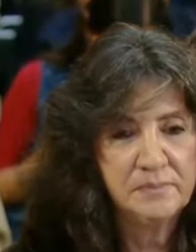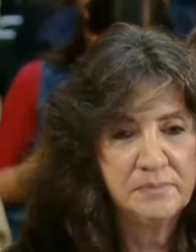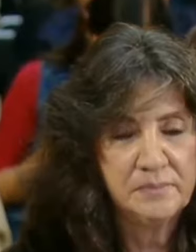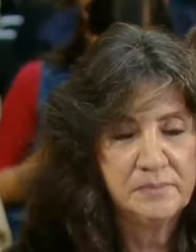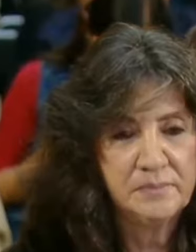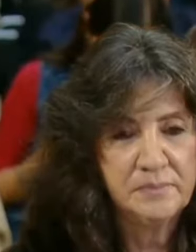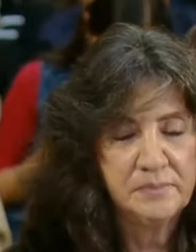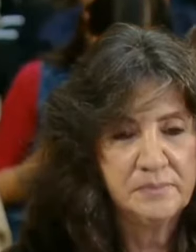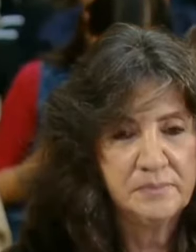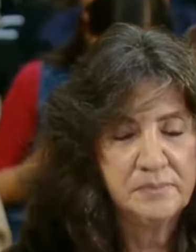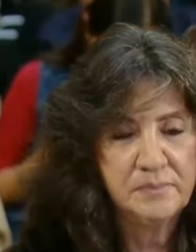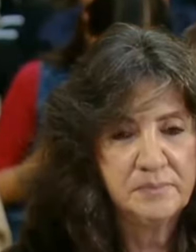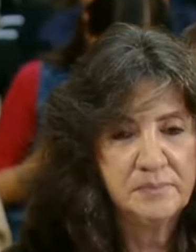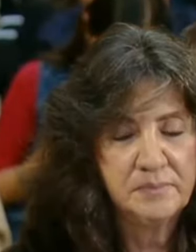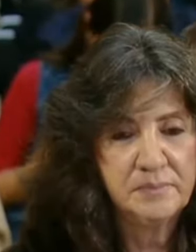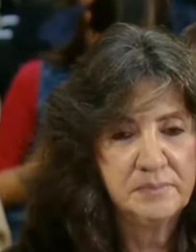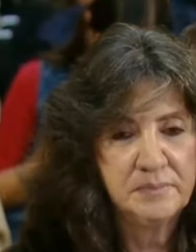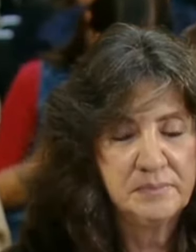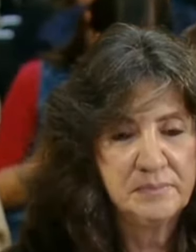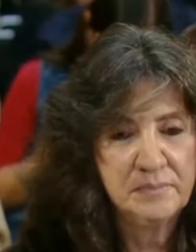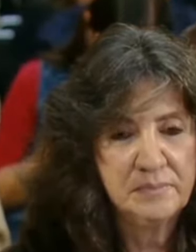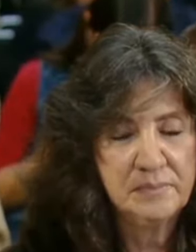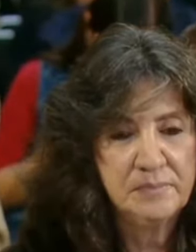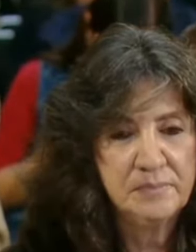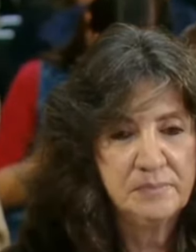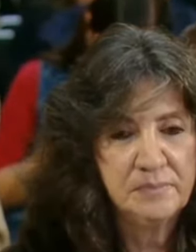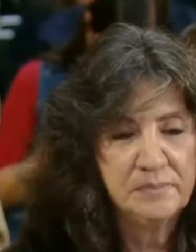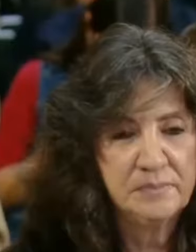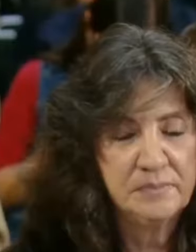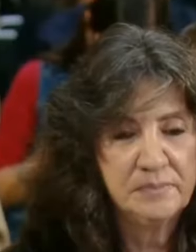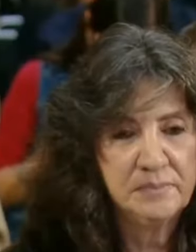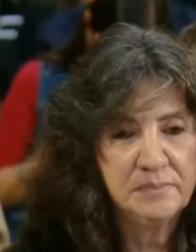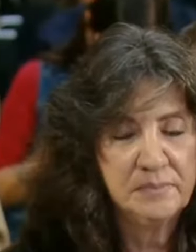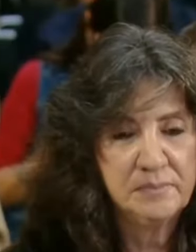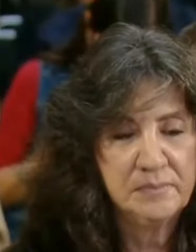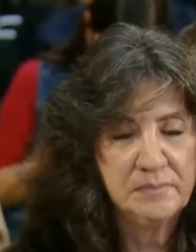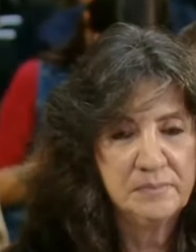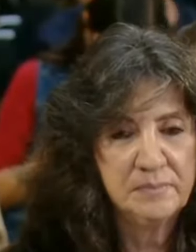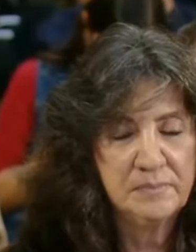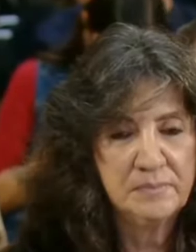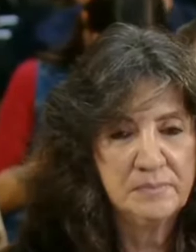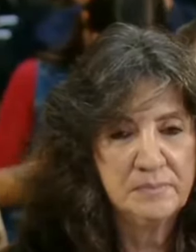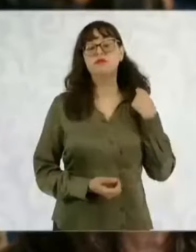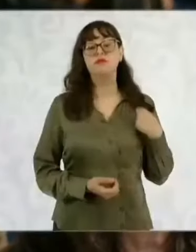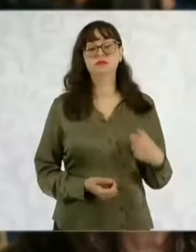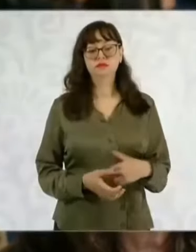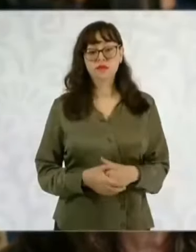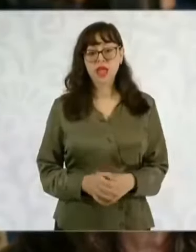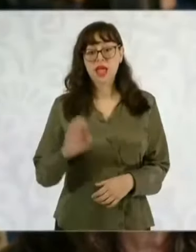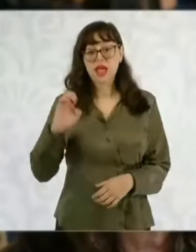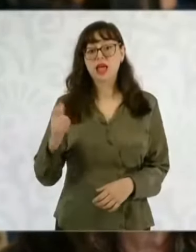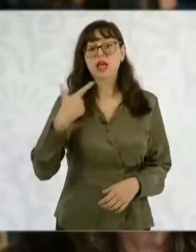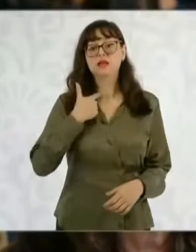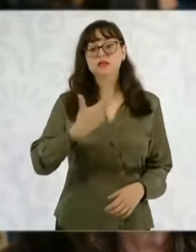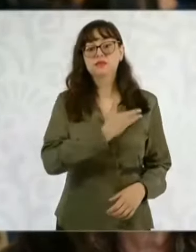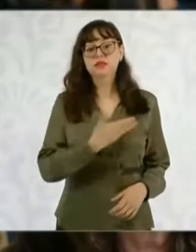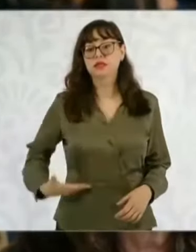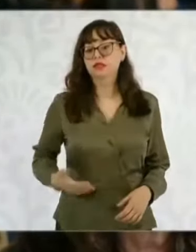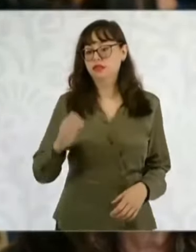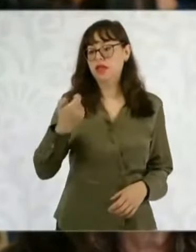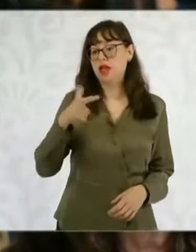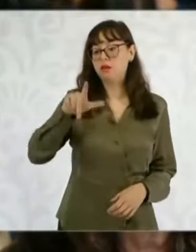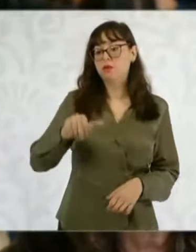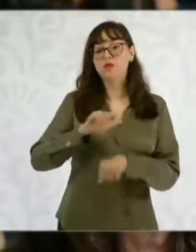El expresidente Andrés Manuel López Obrador solamente tuvo nueve salidas al extranjero